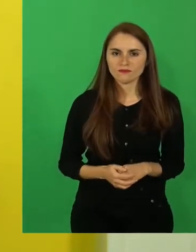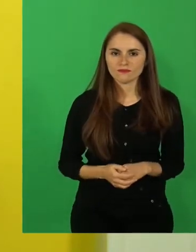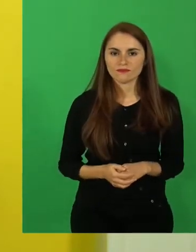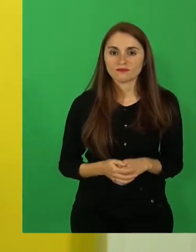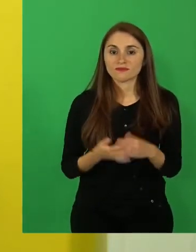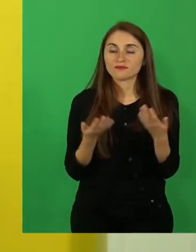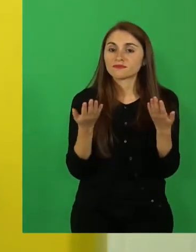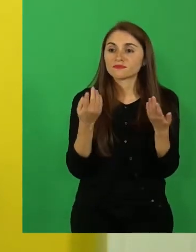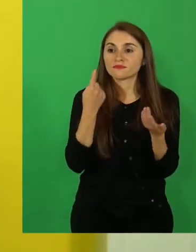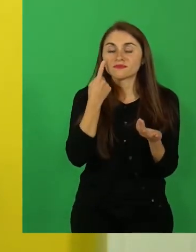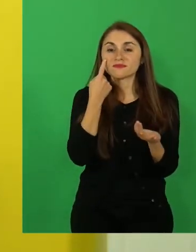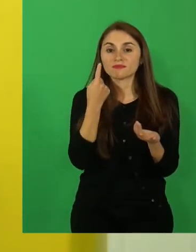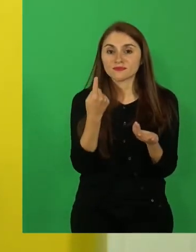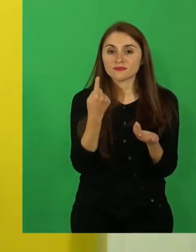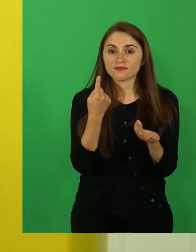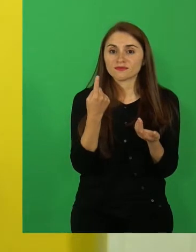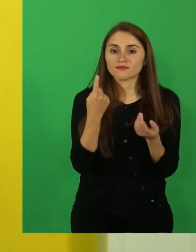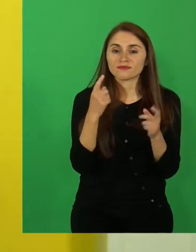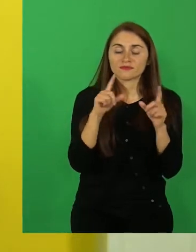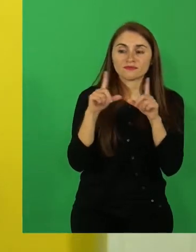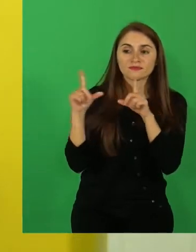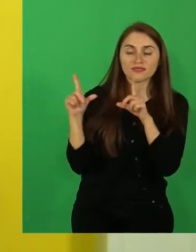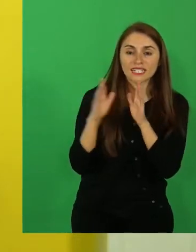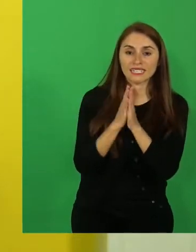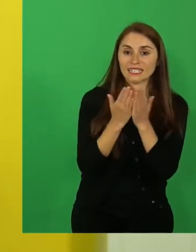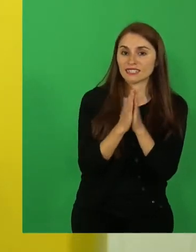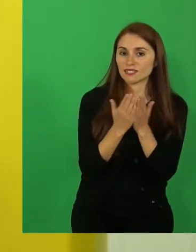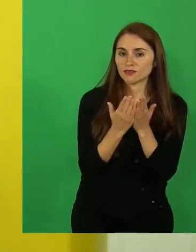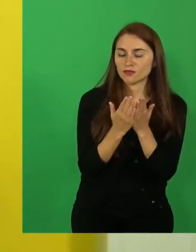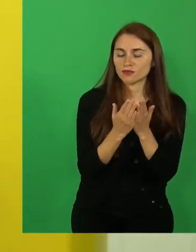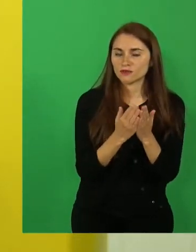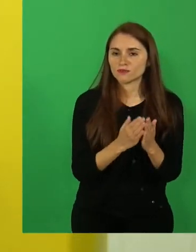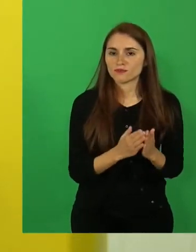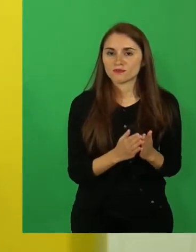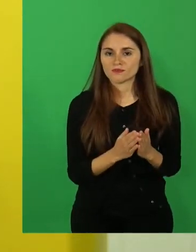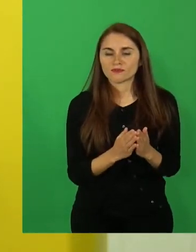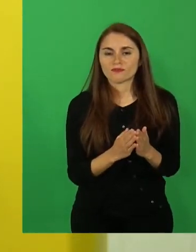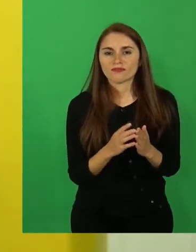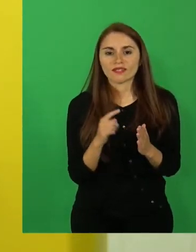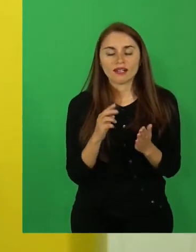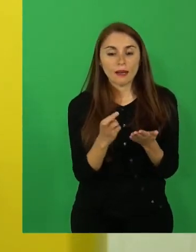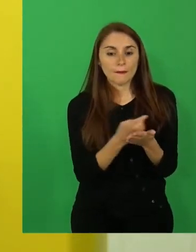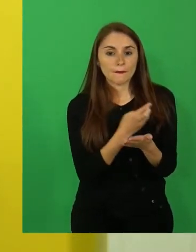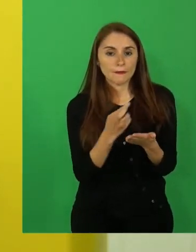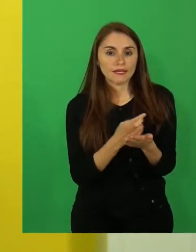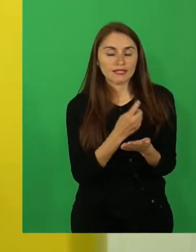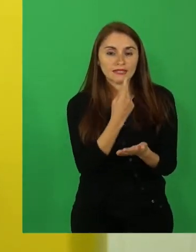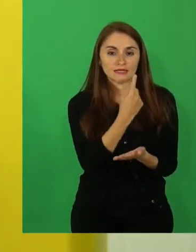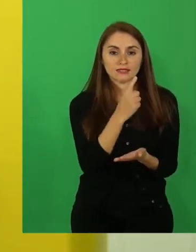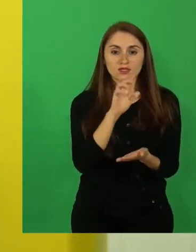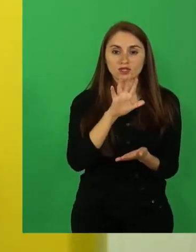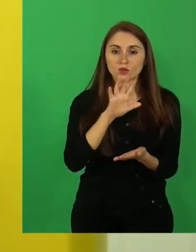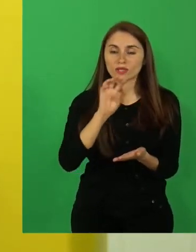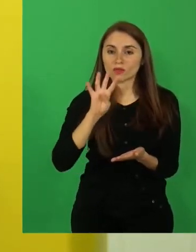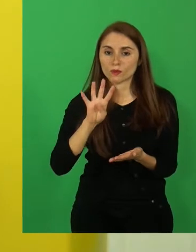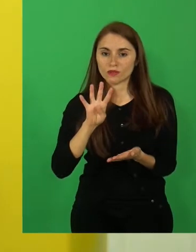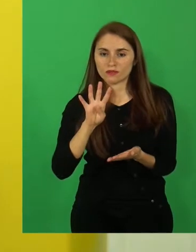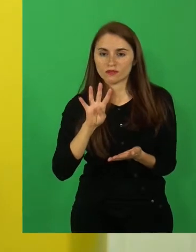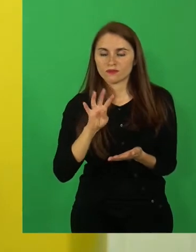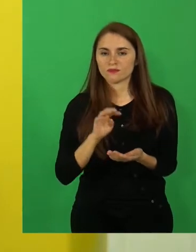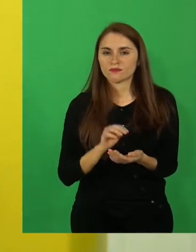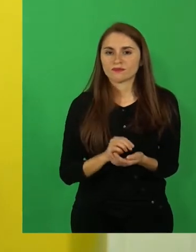Acá, en su libro, en la página 154,